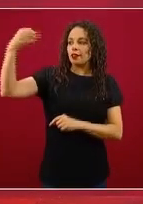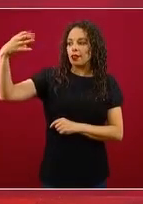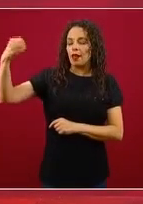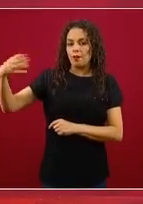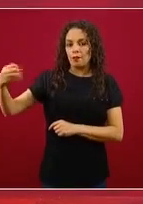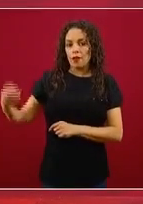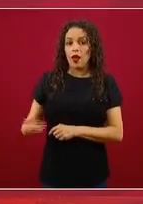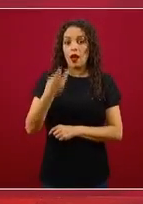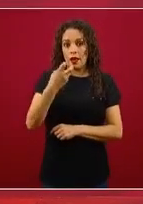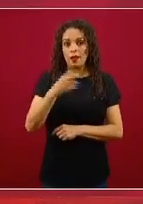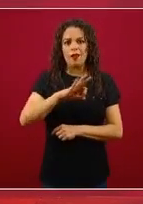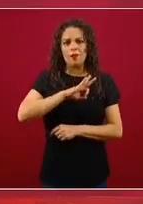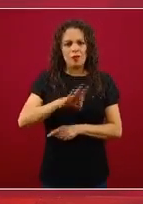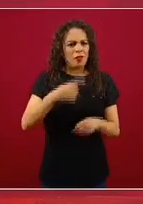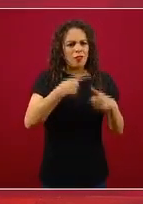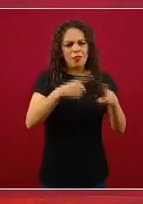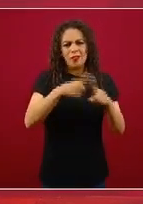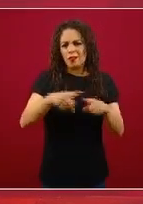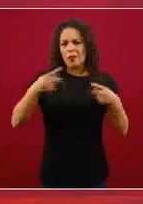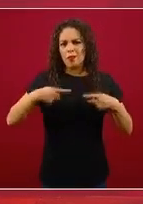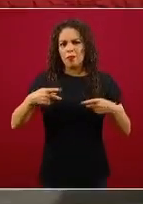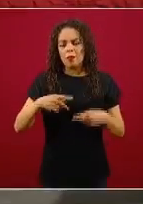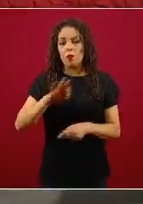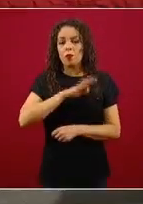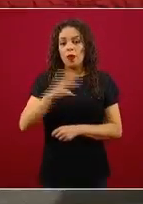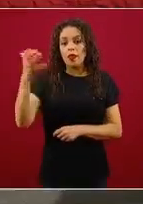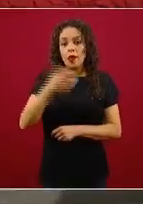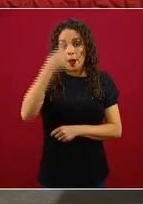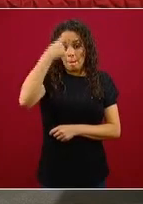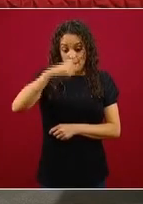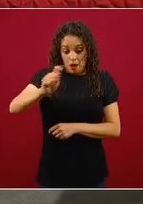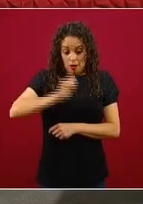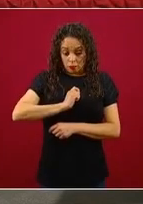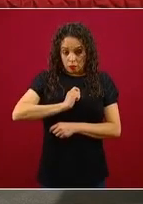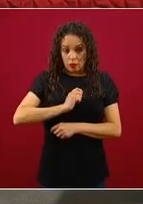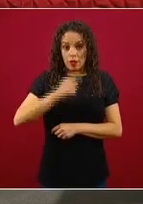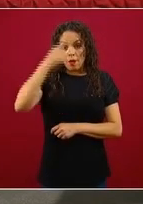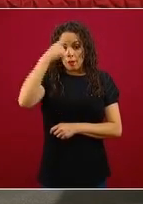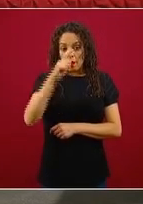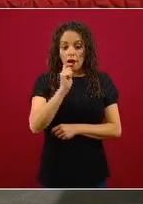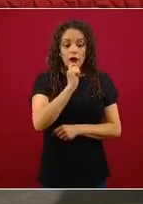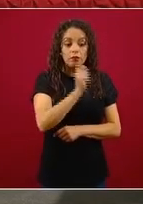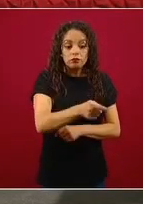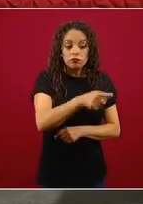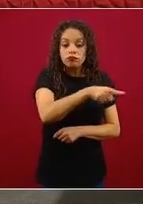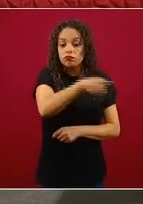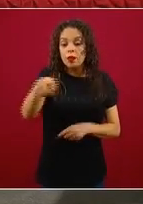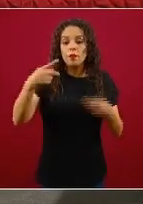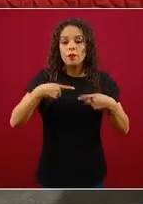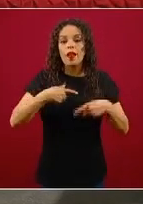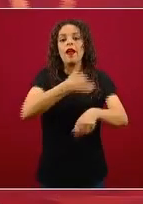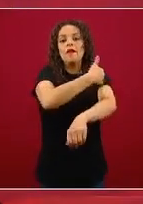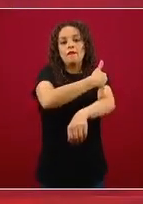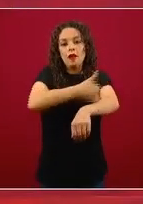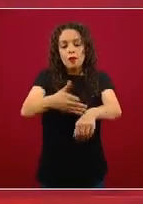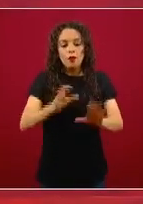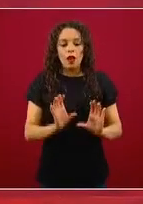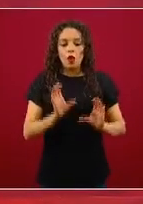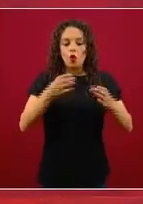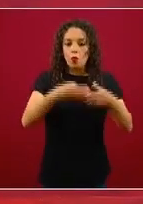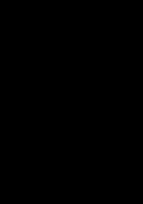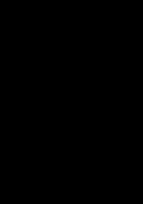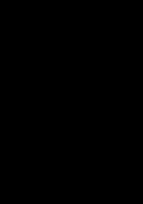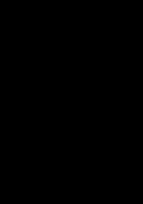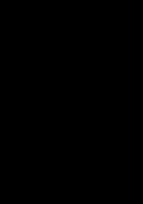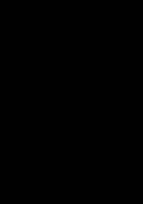cosas que cada quien puede hacer por sí mismo, por sus congéneres, sus familiares, su comunidad y en conjunto por